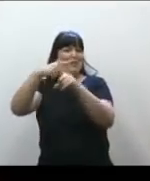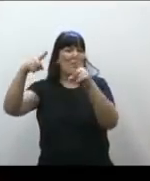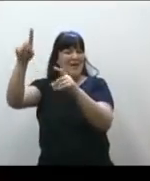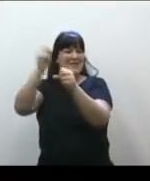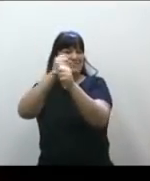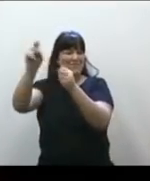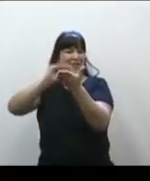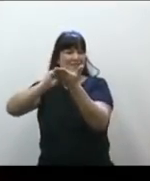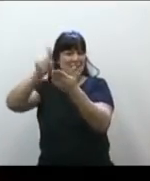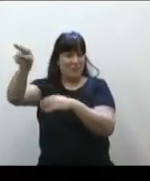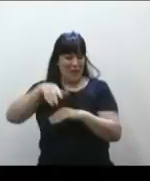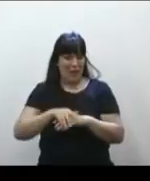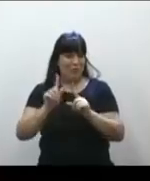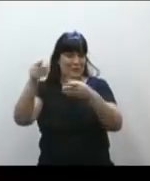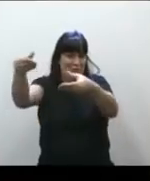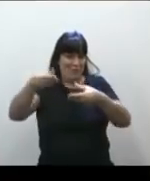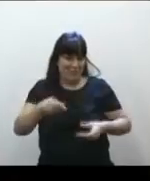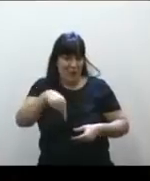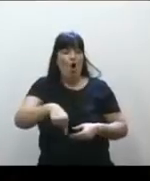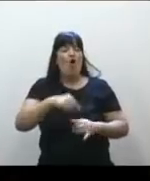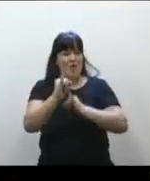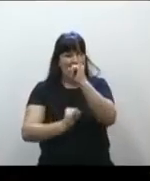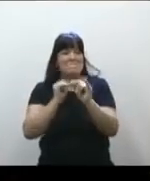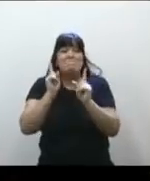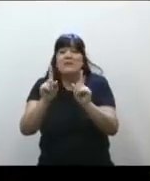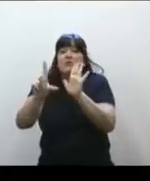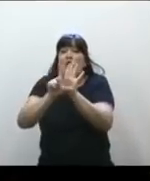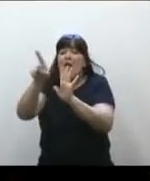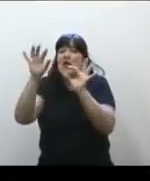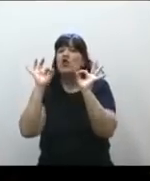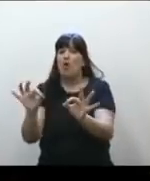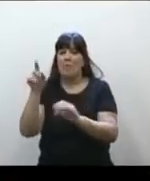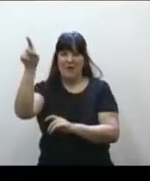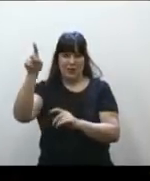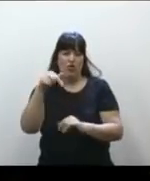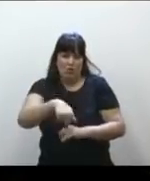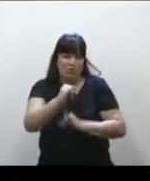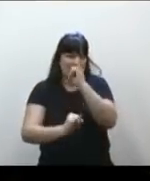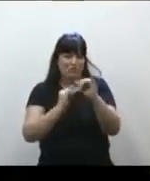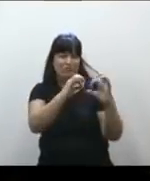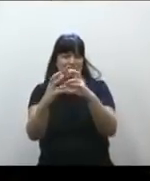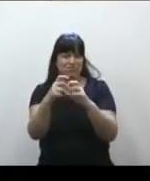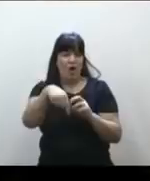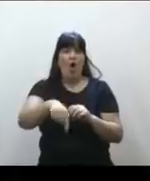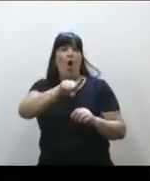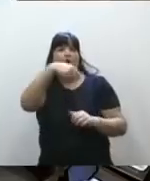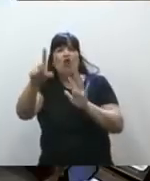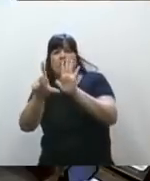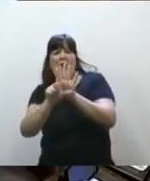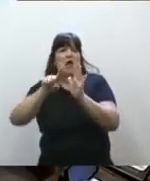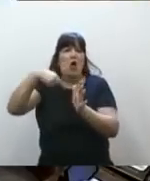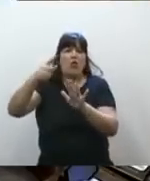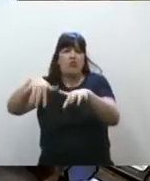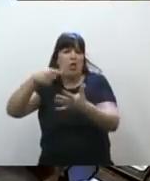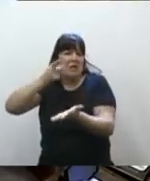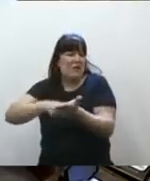diputados. Eso es lo que estamos hablando, de esa ley completa. No de otra ley, no de otro dictamen, no de